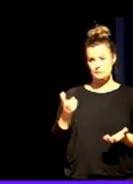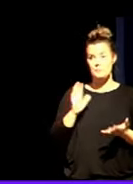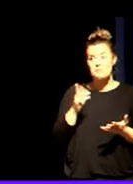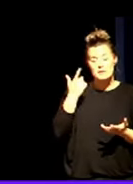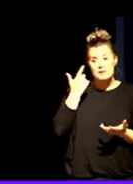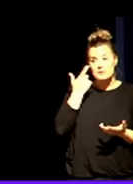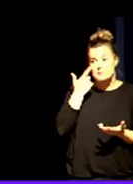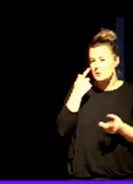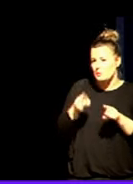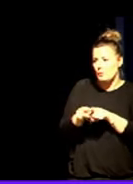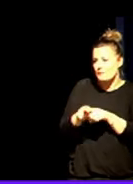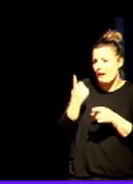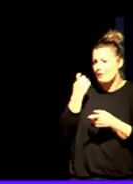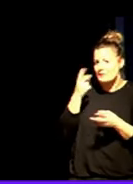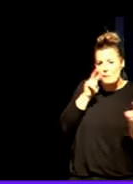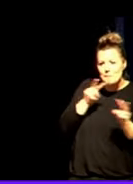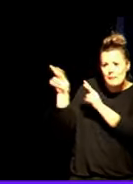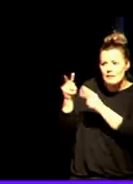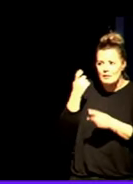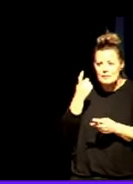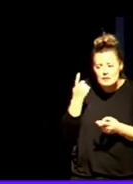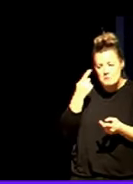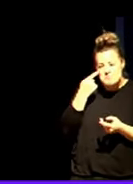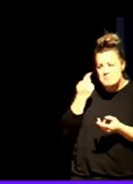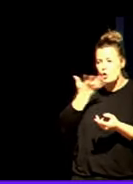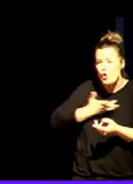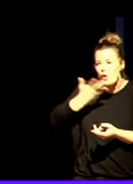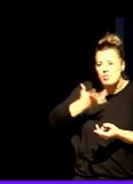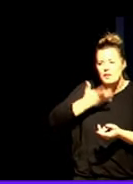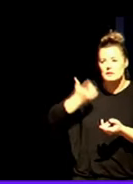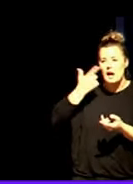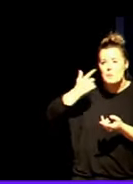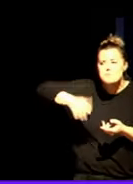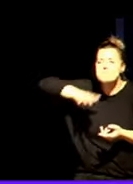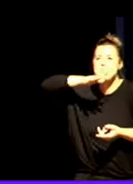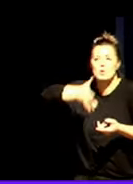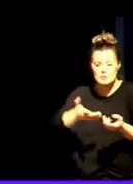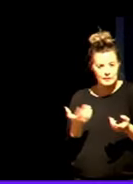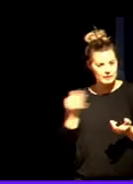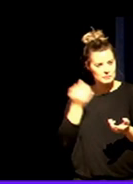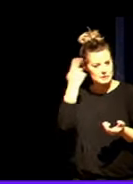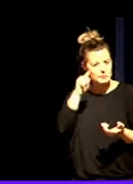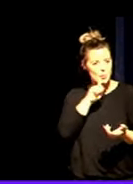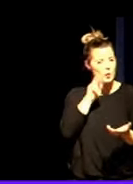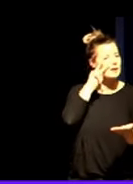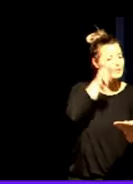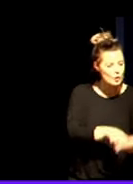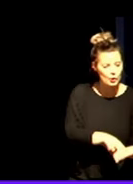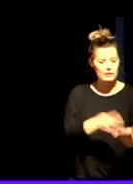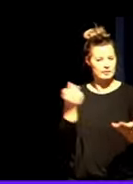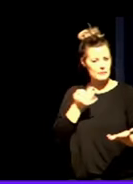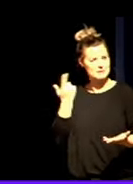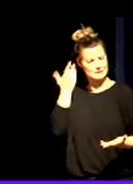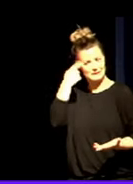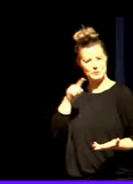frecuentes tenemos que conocerlas, tenemos que conocer su fenomenología, tenemos que saber reconocerlas, tenemos que saber intervenir,